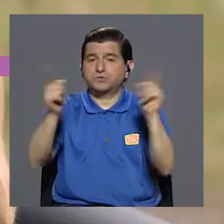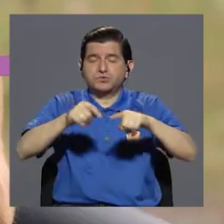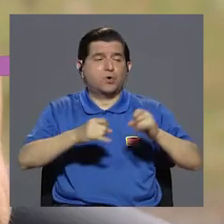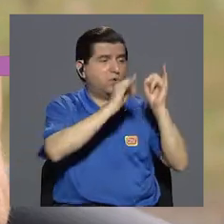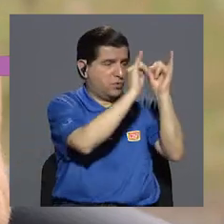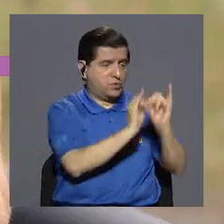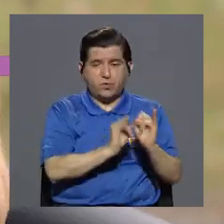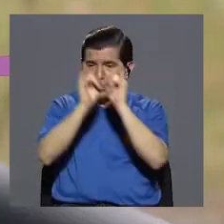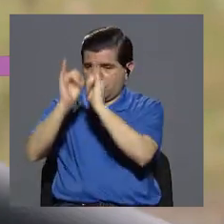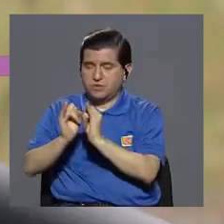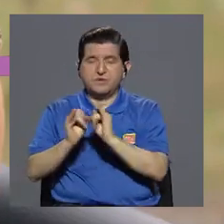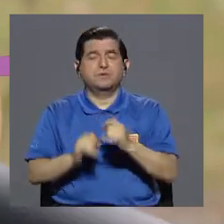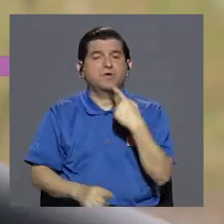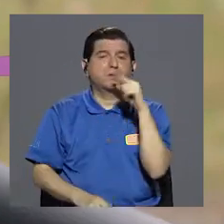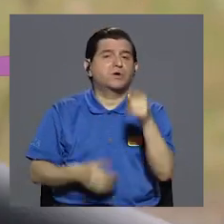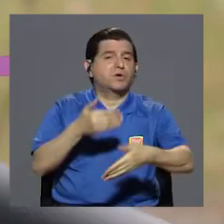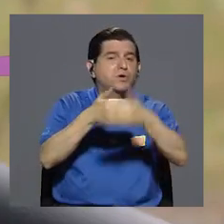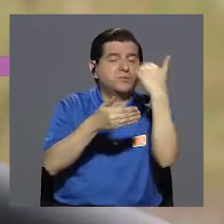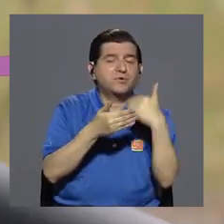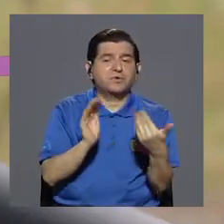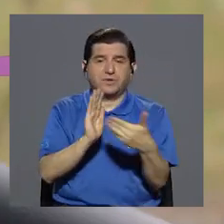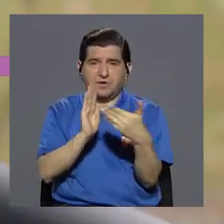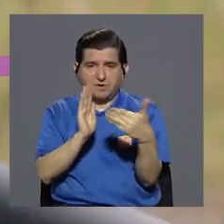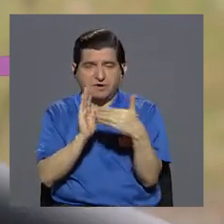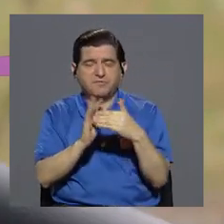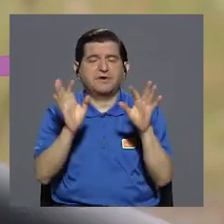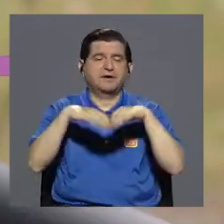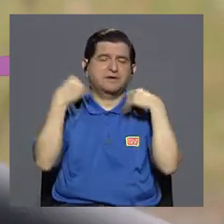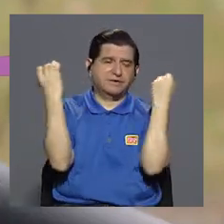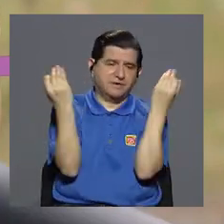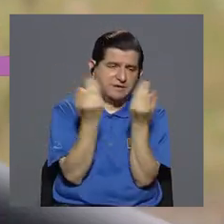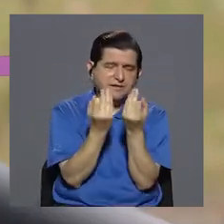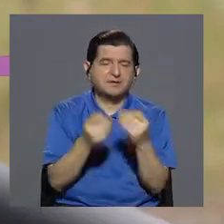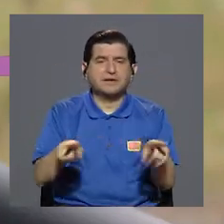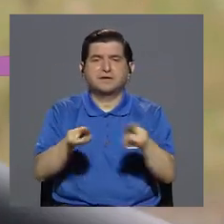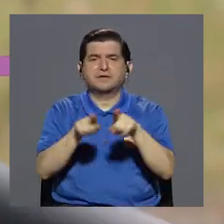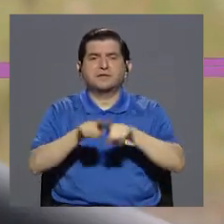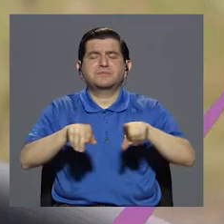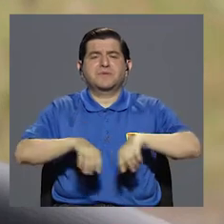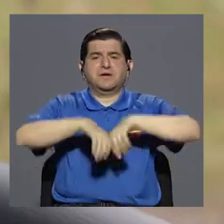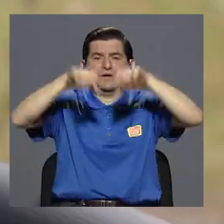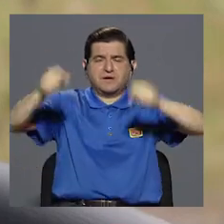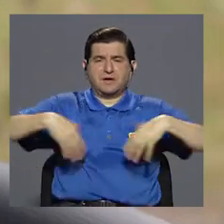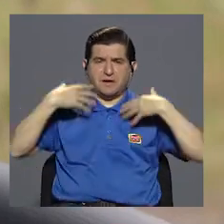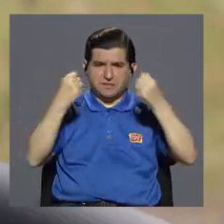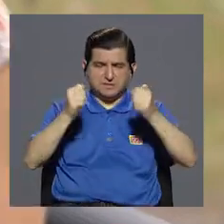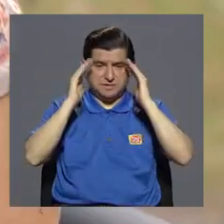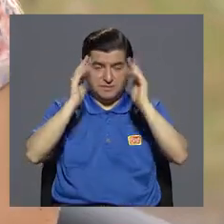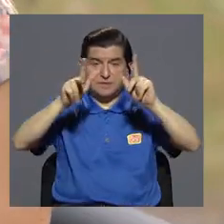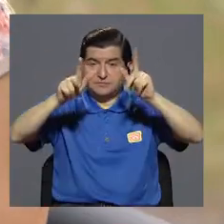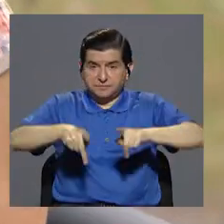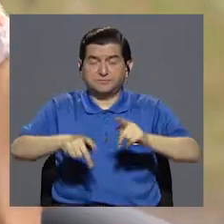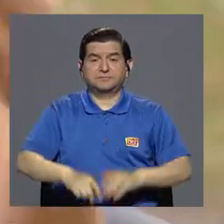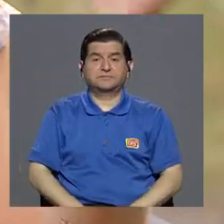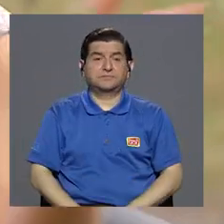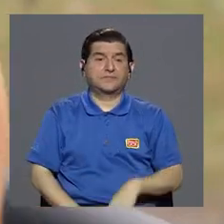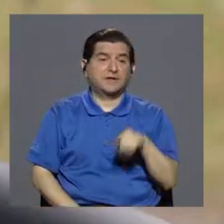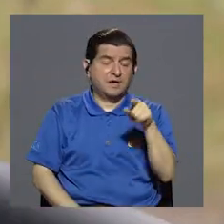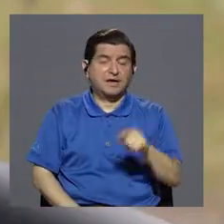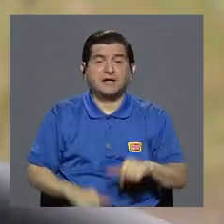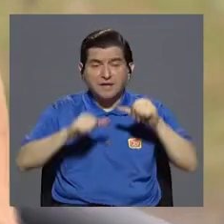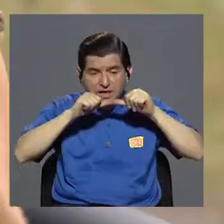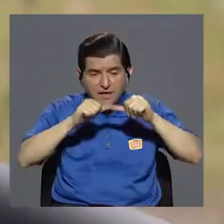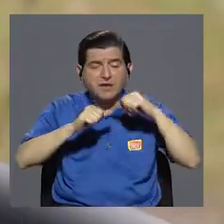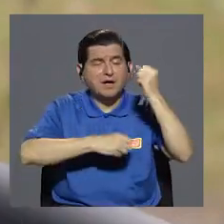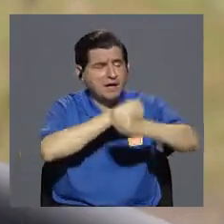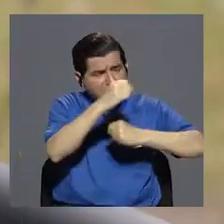solo el caso individual de la persona, como usted decía, se afecta a su familia y al sistema también de salud porque hay que atender a esa persona todo